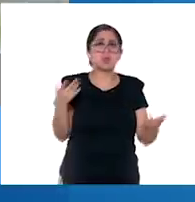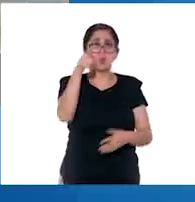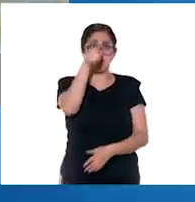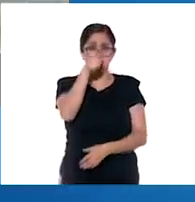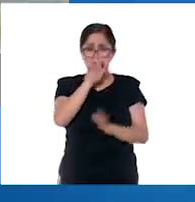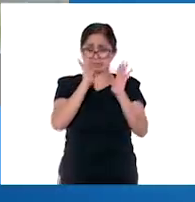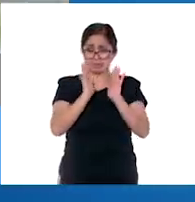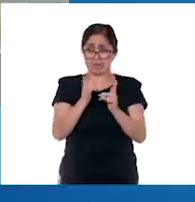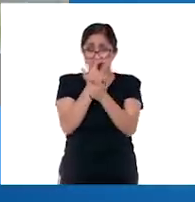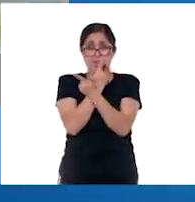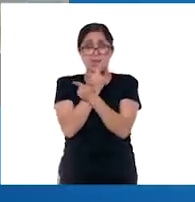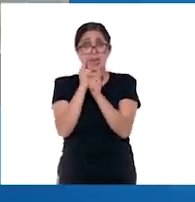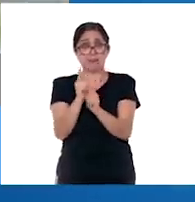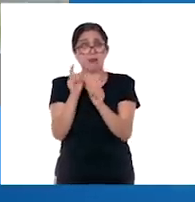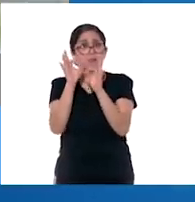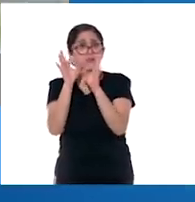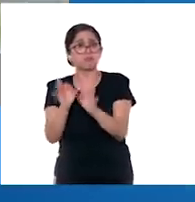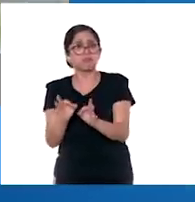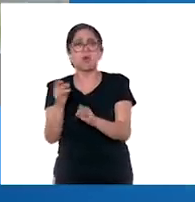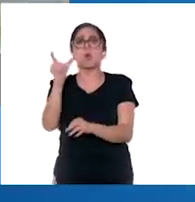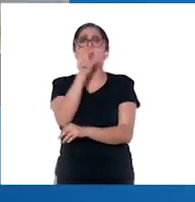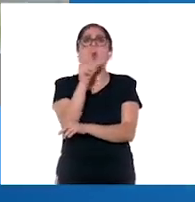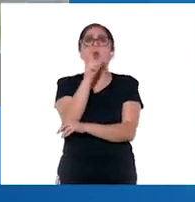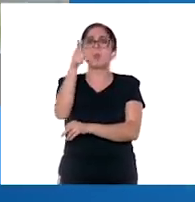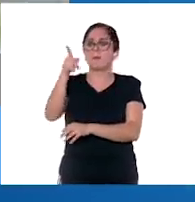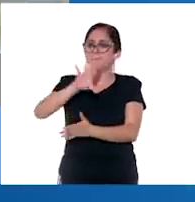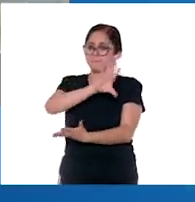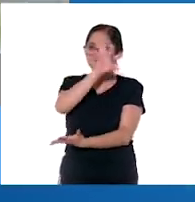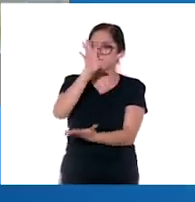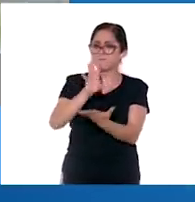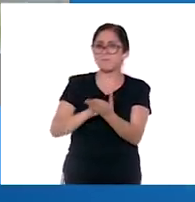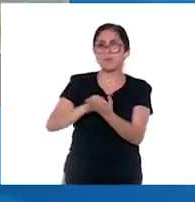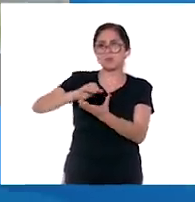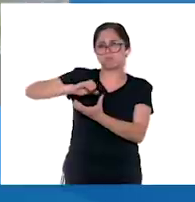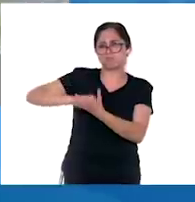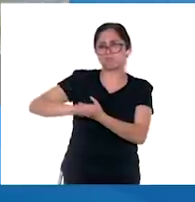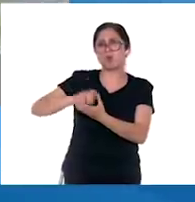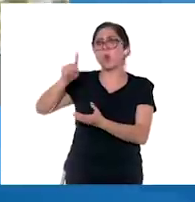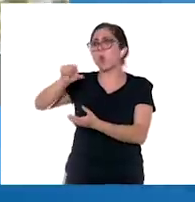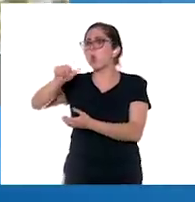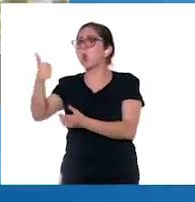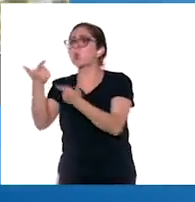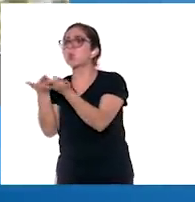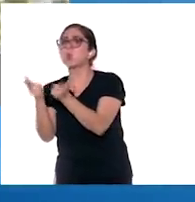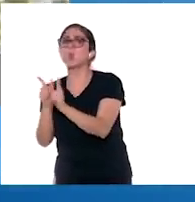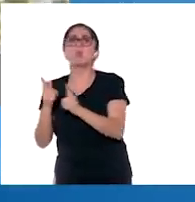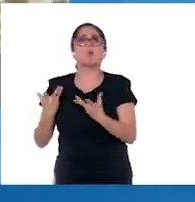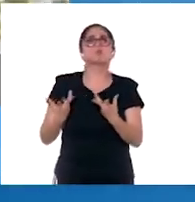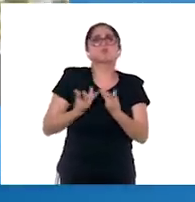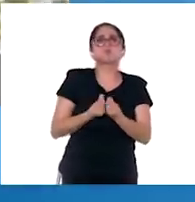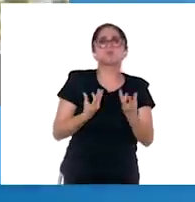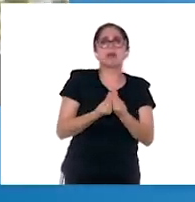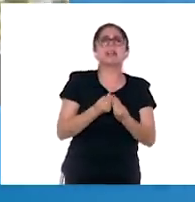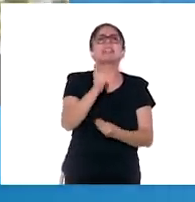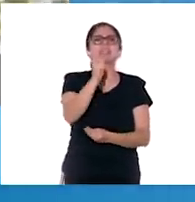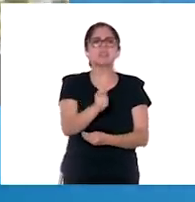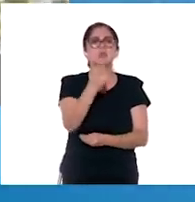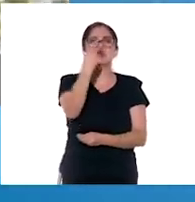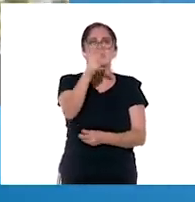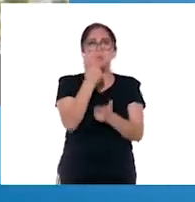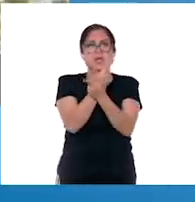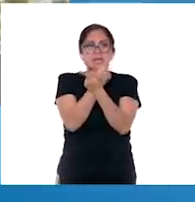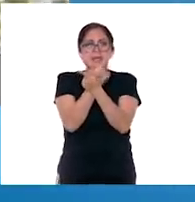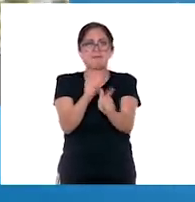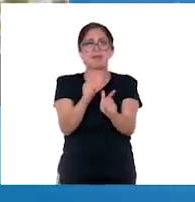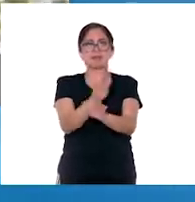libertad a través del matrimonio o de la relación con una persona de otro grupo permitía la libertad de